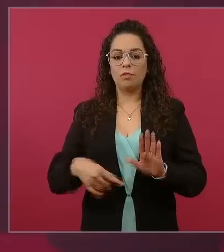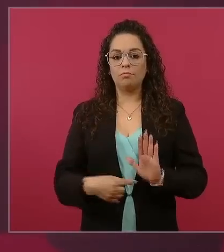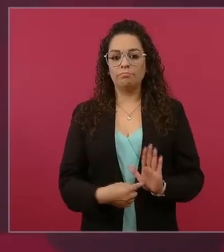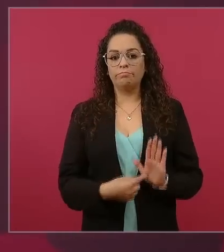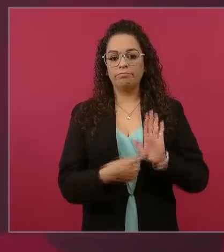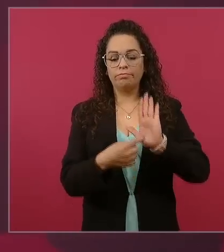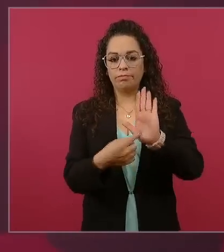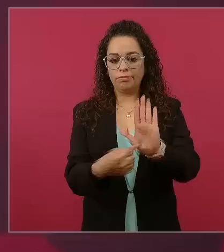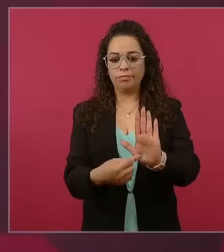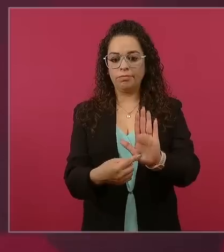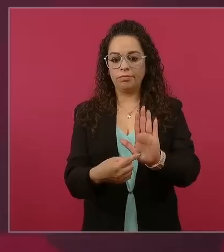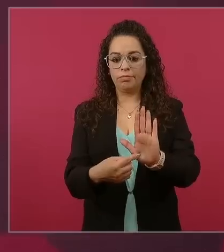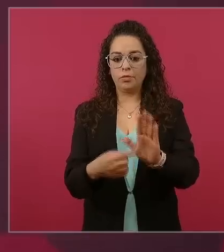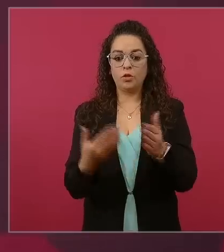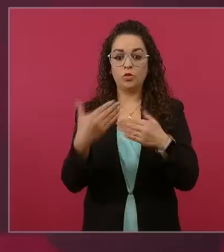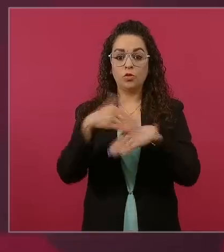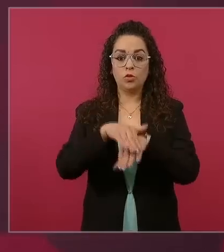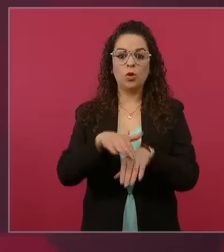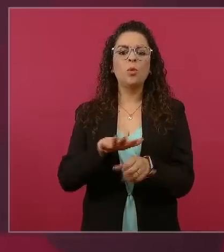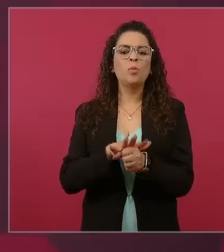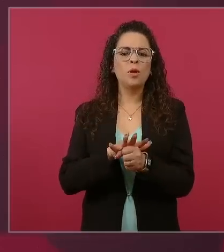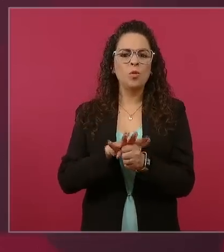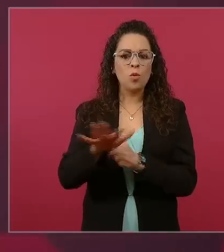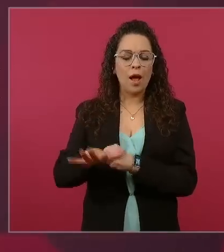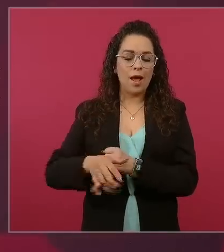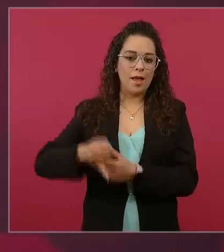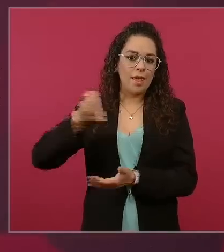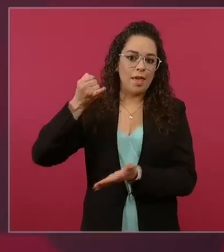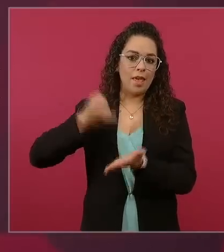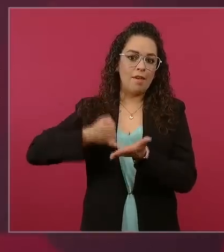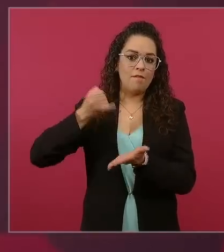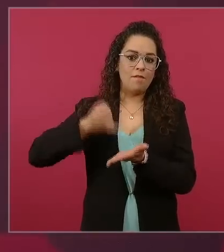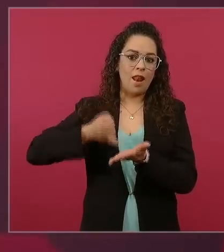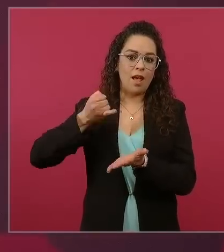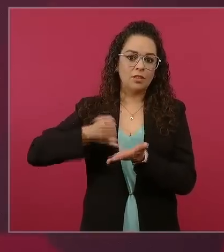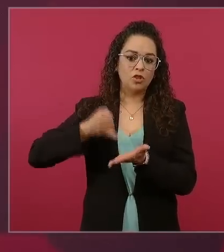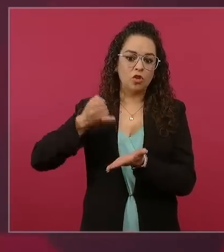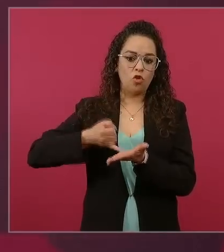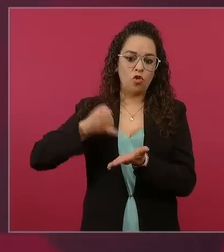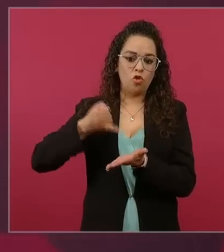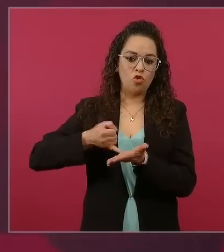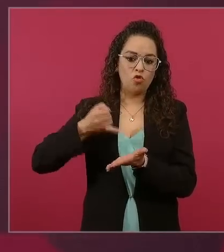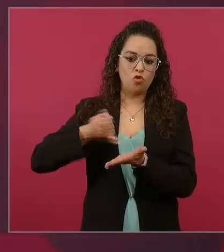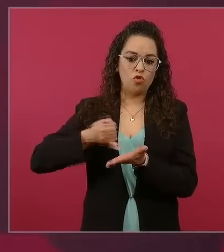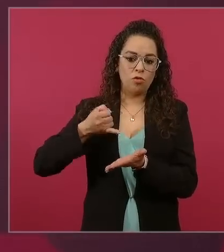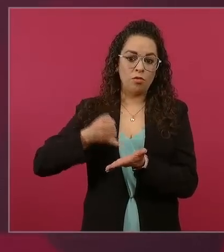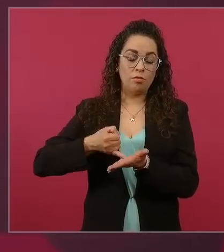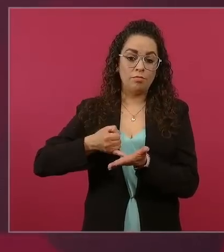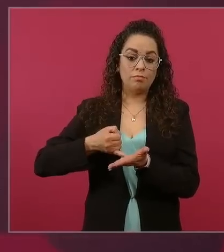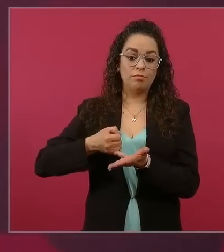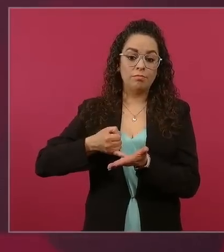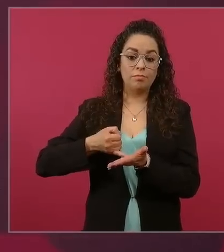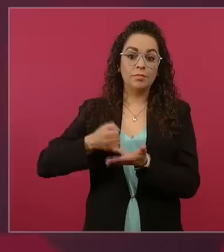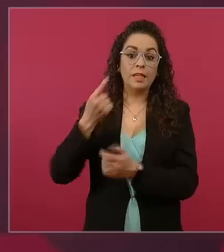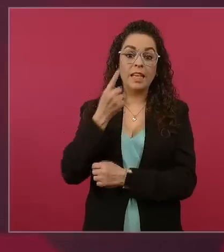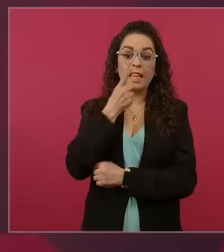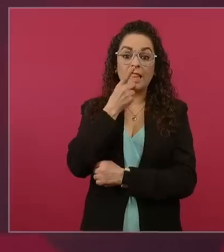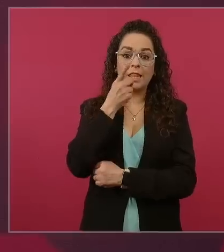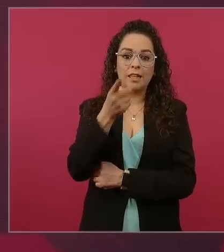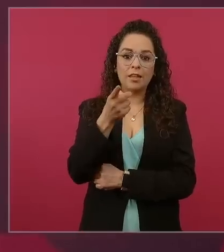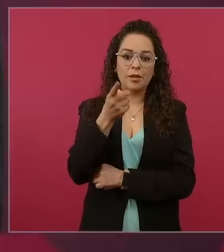de la inflación y es muy buena noticia, el que está bajando